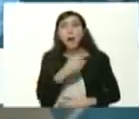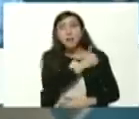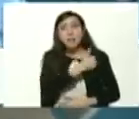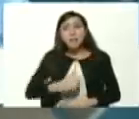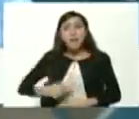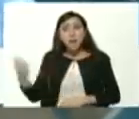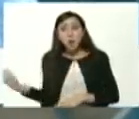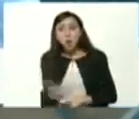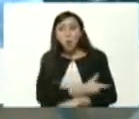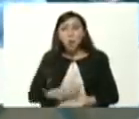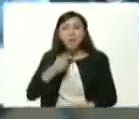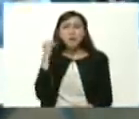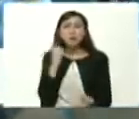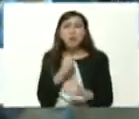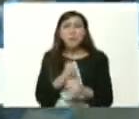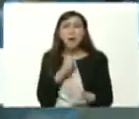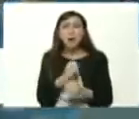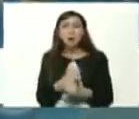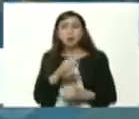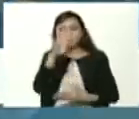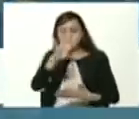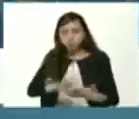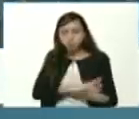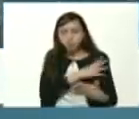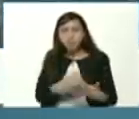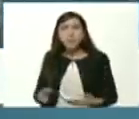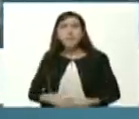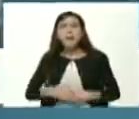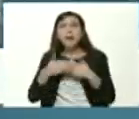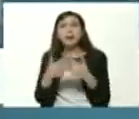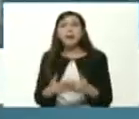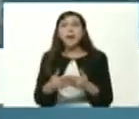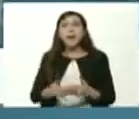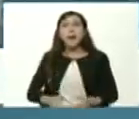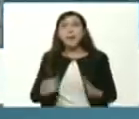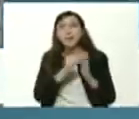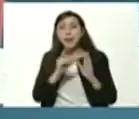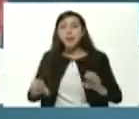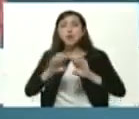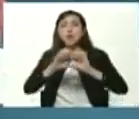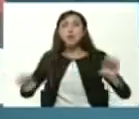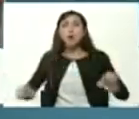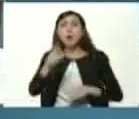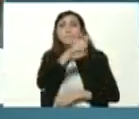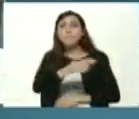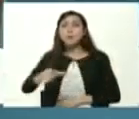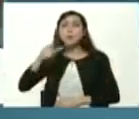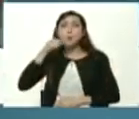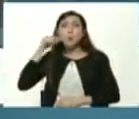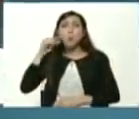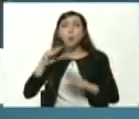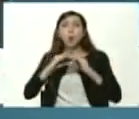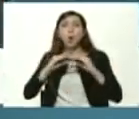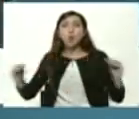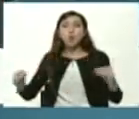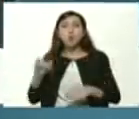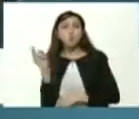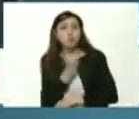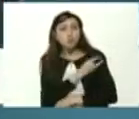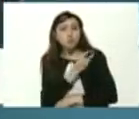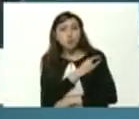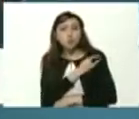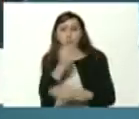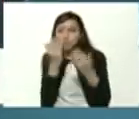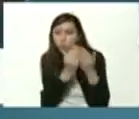de trabajo que garantiza el derecho a la educación para todos y todas quienes ya cursan sus estudios universitarios